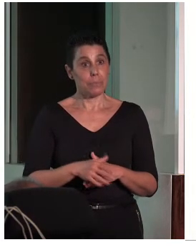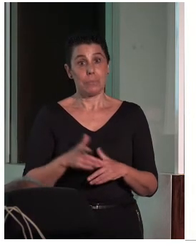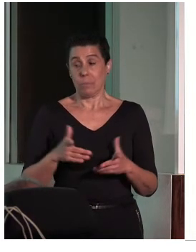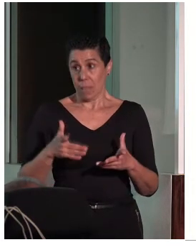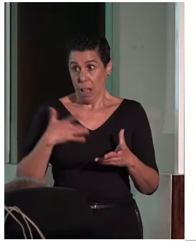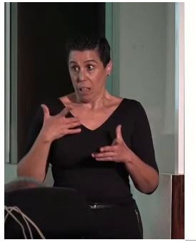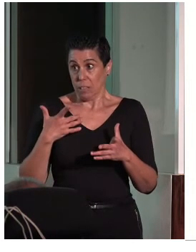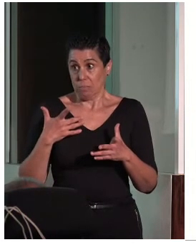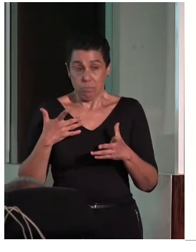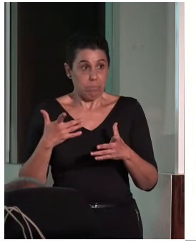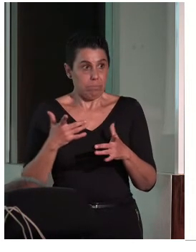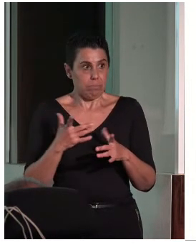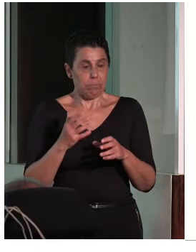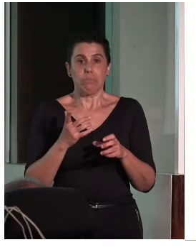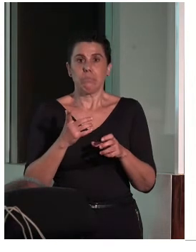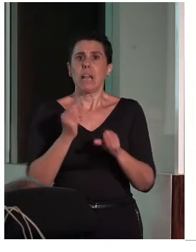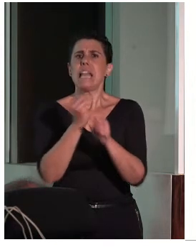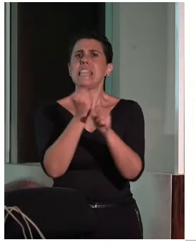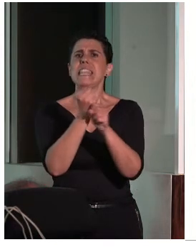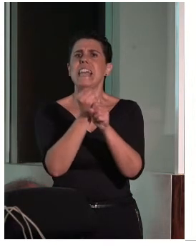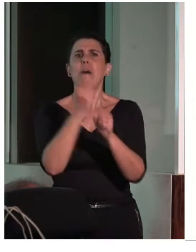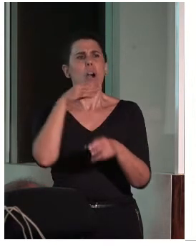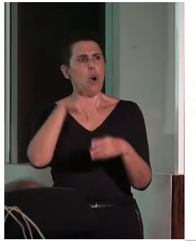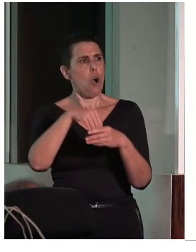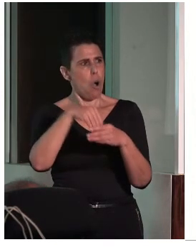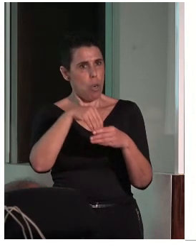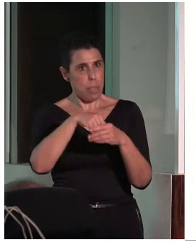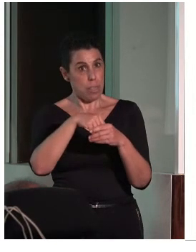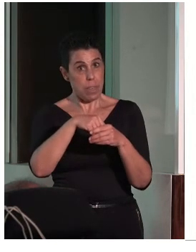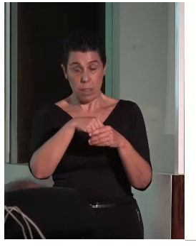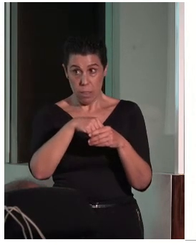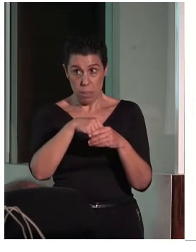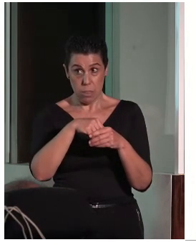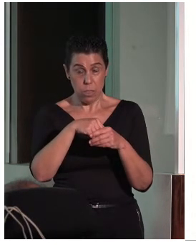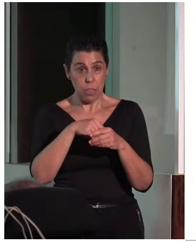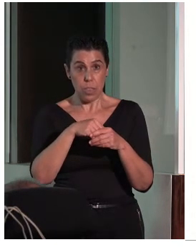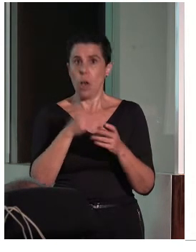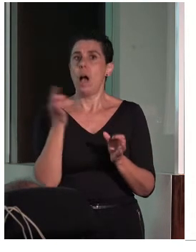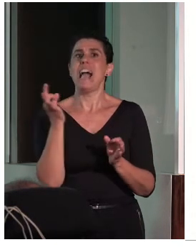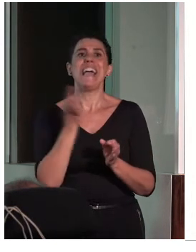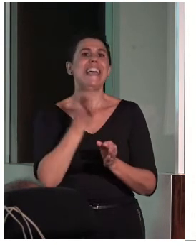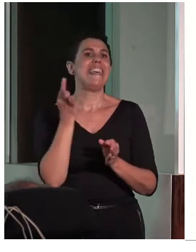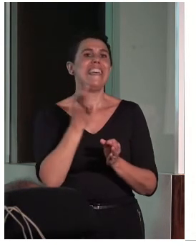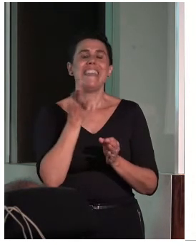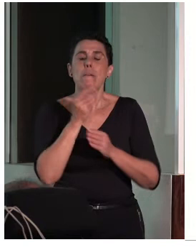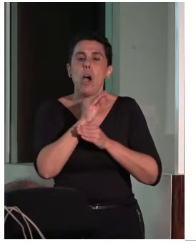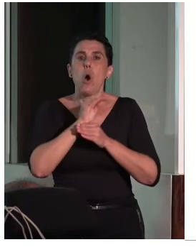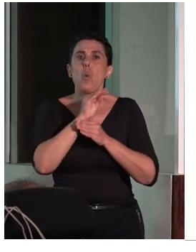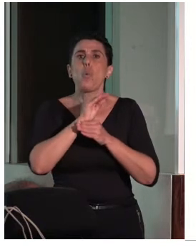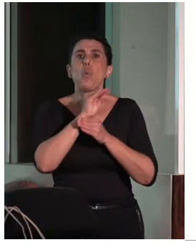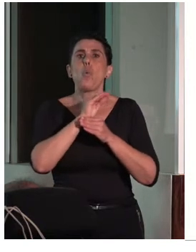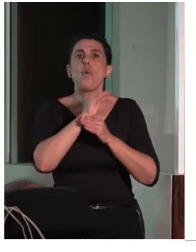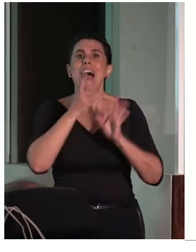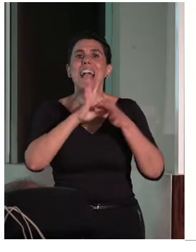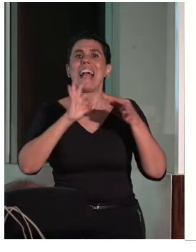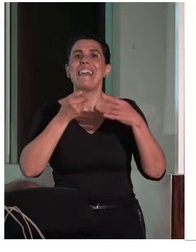hay un elemento muy importante, y es la necesidad de cuidar la cadena, la cadena de accesibilidad en el